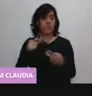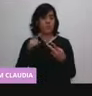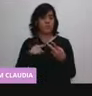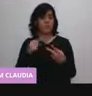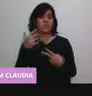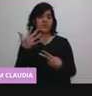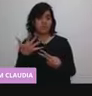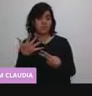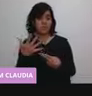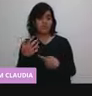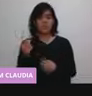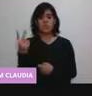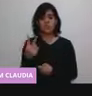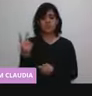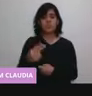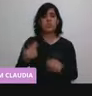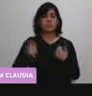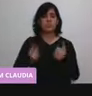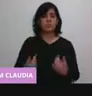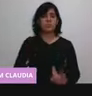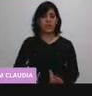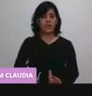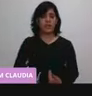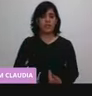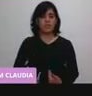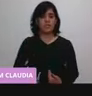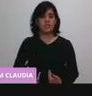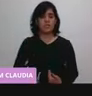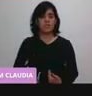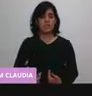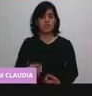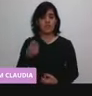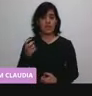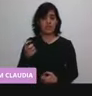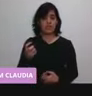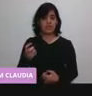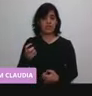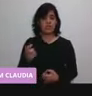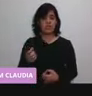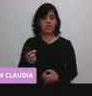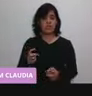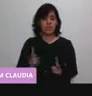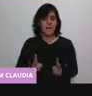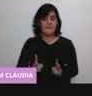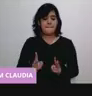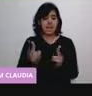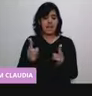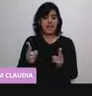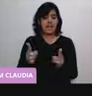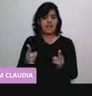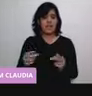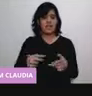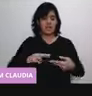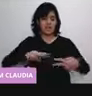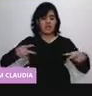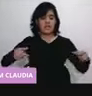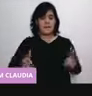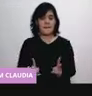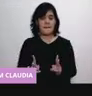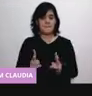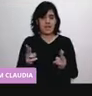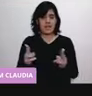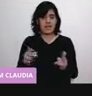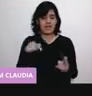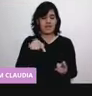son humanos. Y que estos adenovirus portan el gen Spide 2, el Spide del coronavirus,